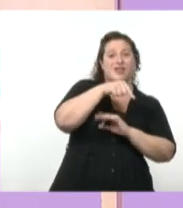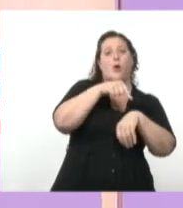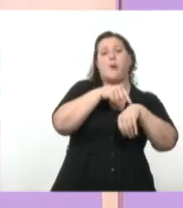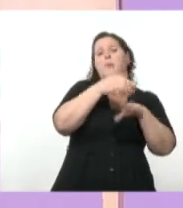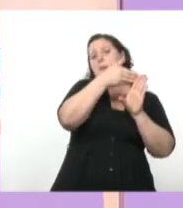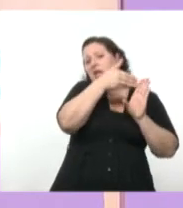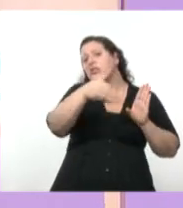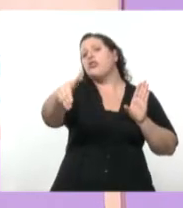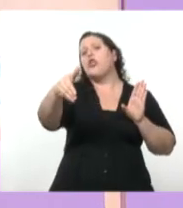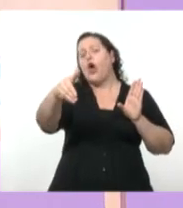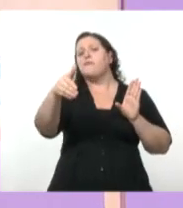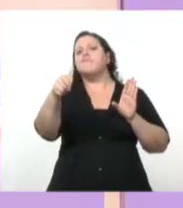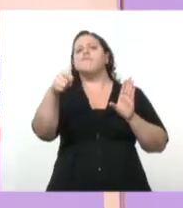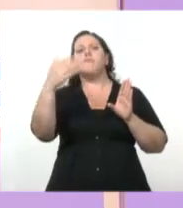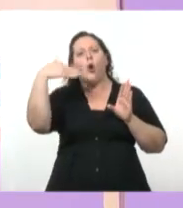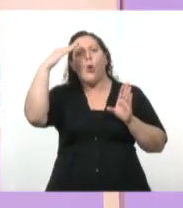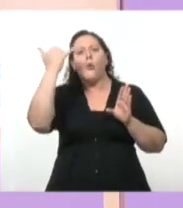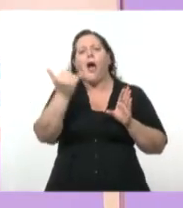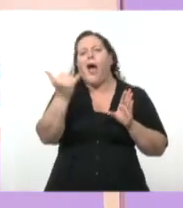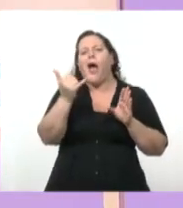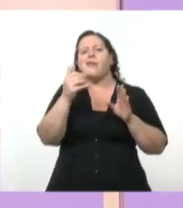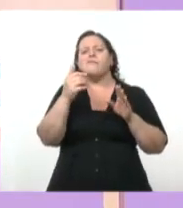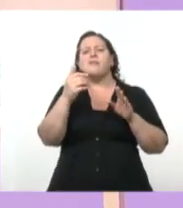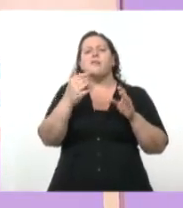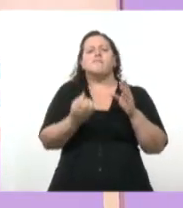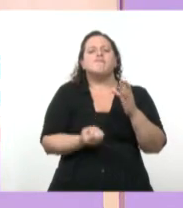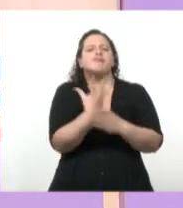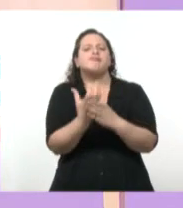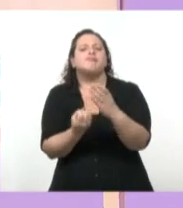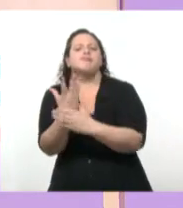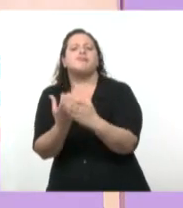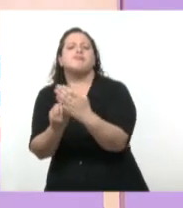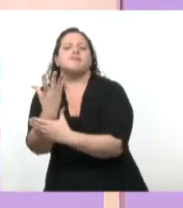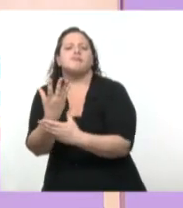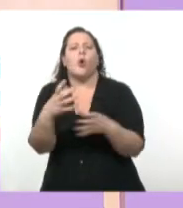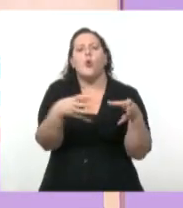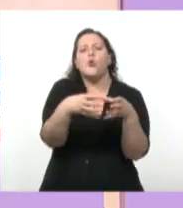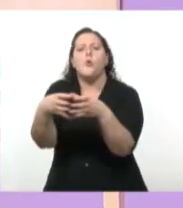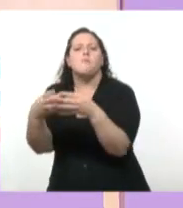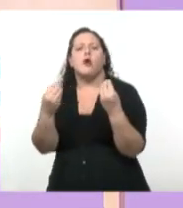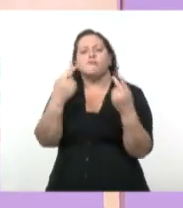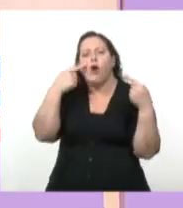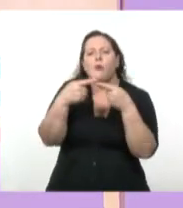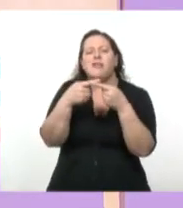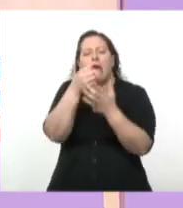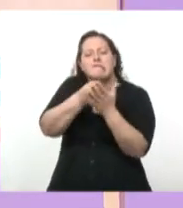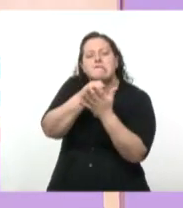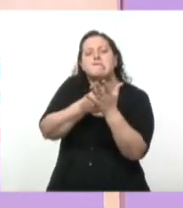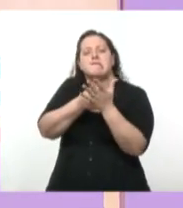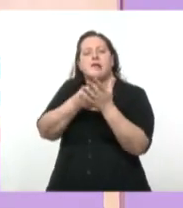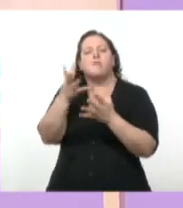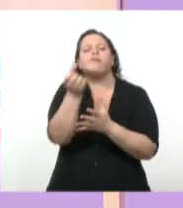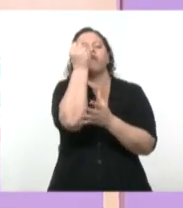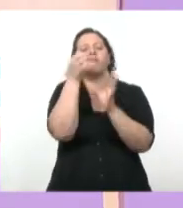movimientos que van a impulsar las luchas por la independencia. Una de esas luchas por la independencia va a ser, una de las